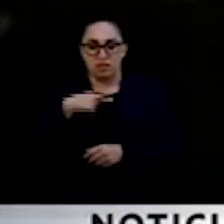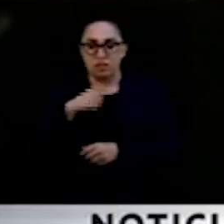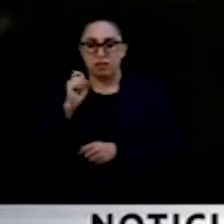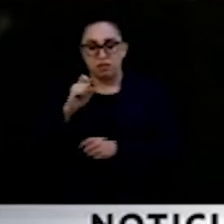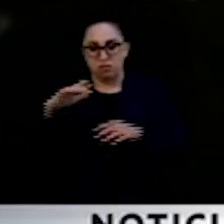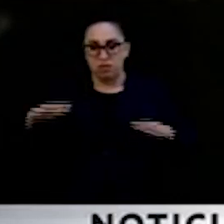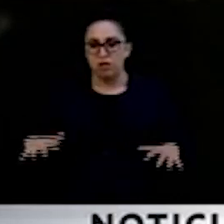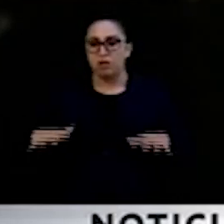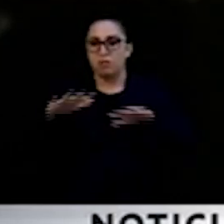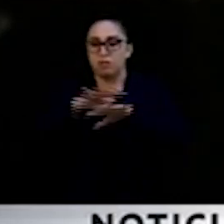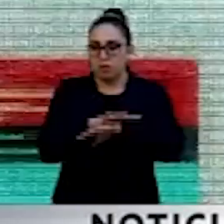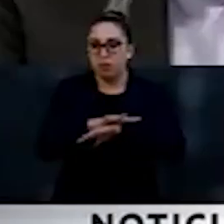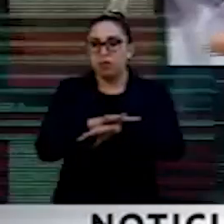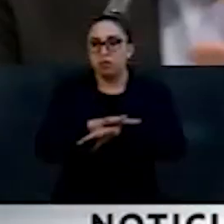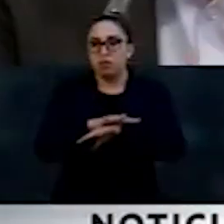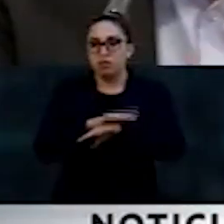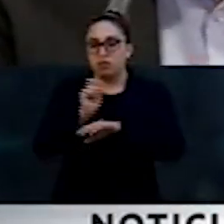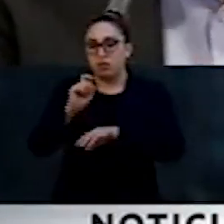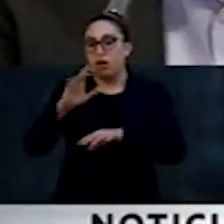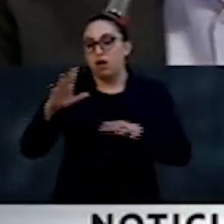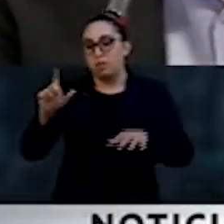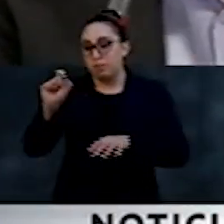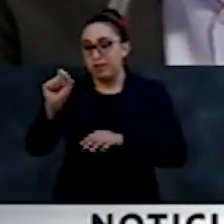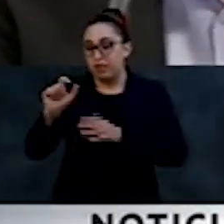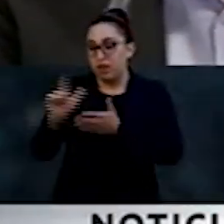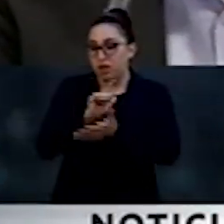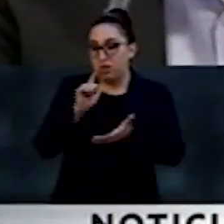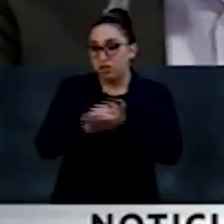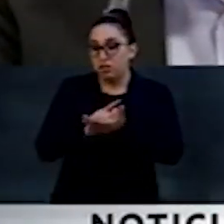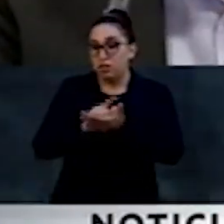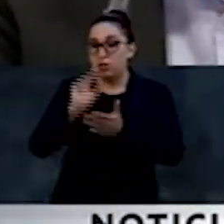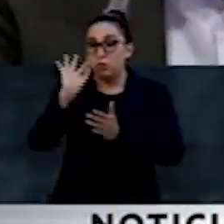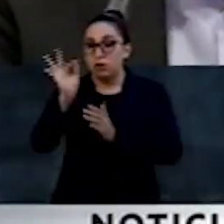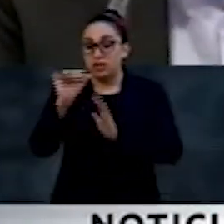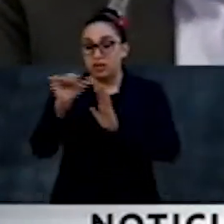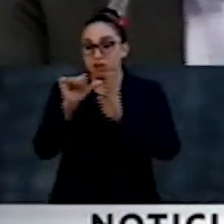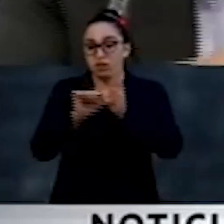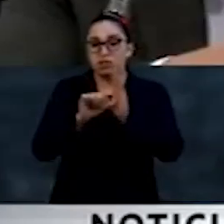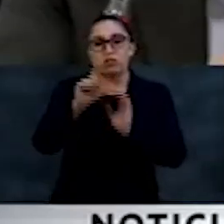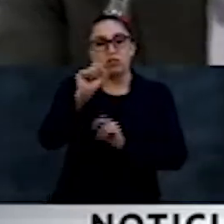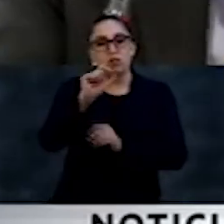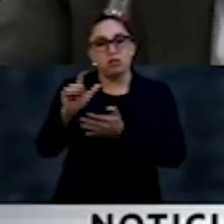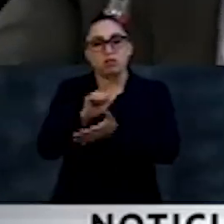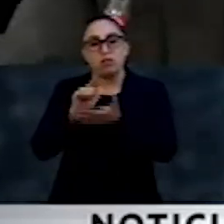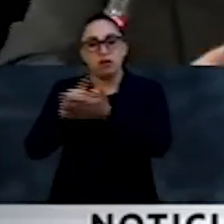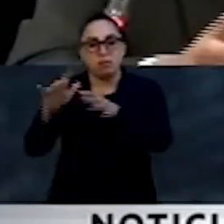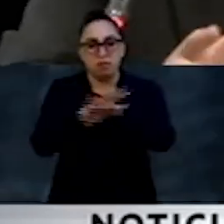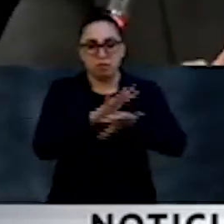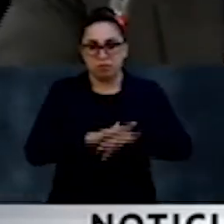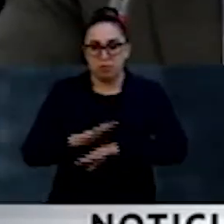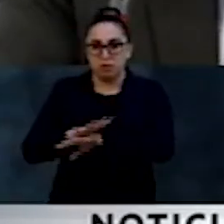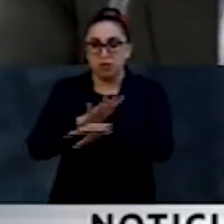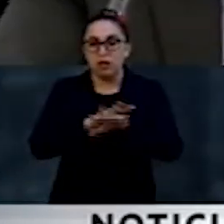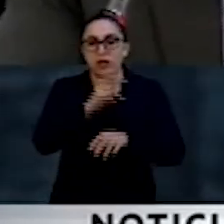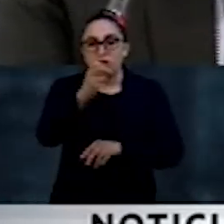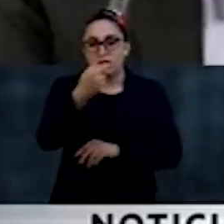más de 20 leyes, más de 40 artículos de 20 leyes, en una especie de